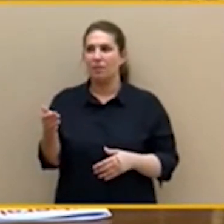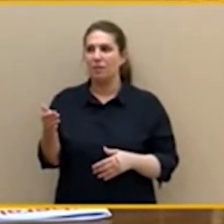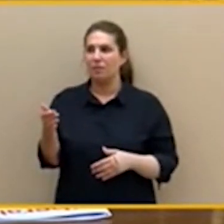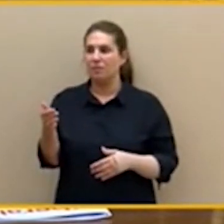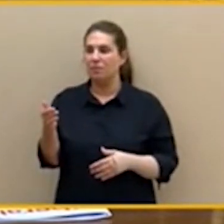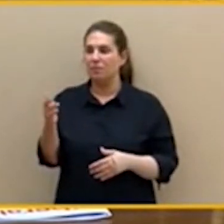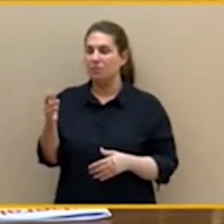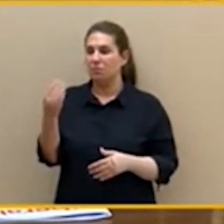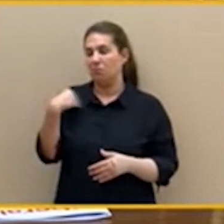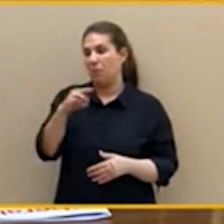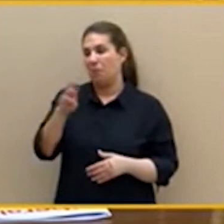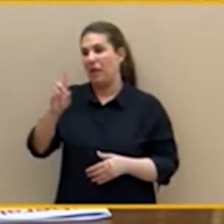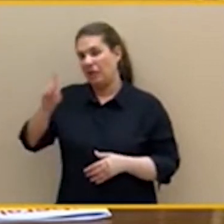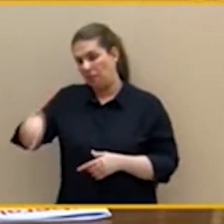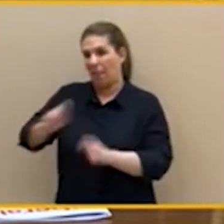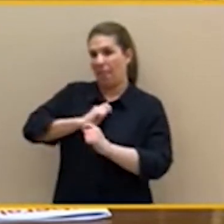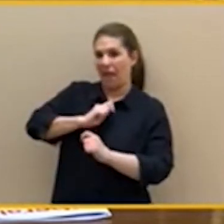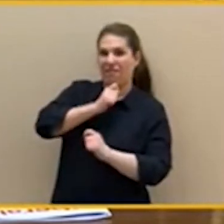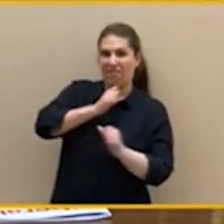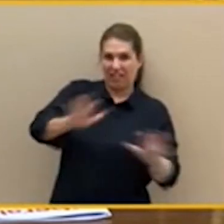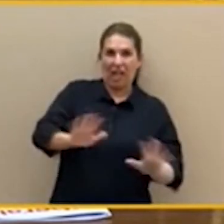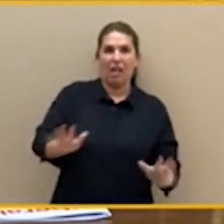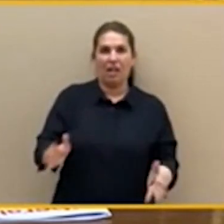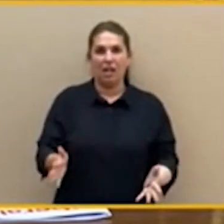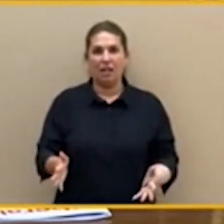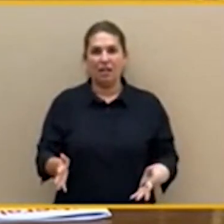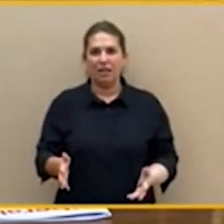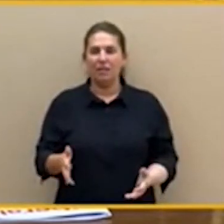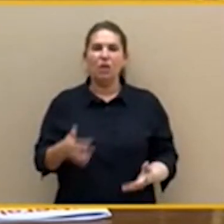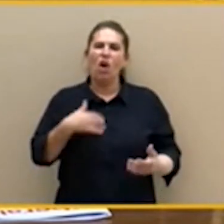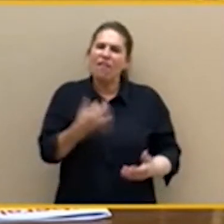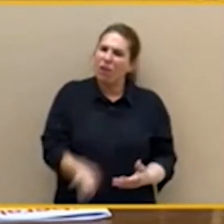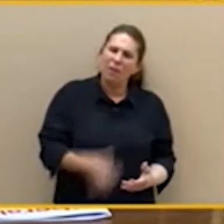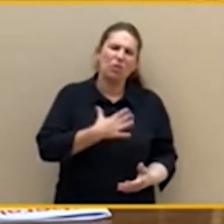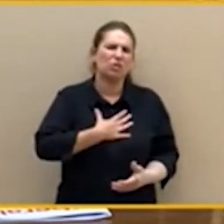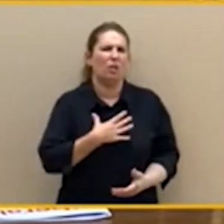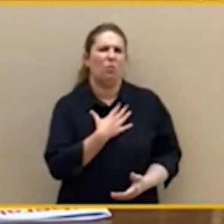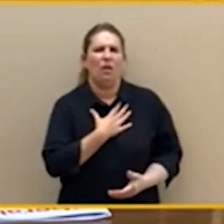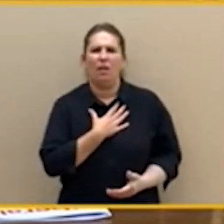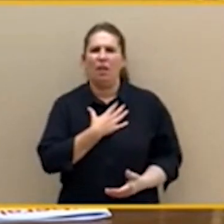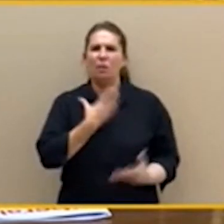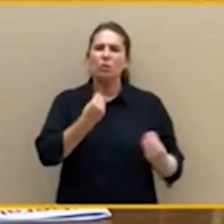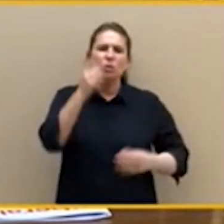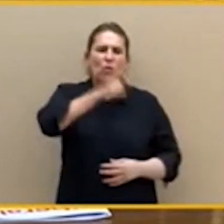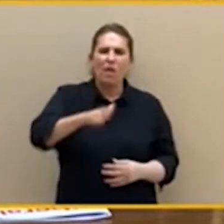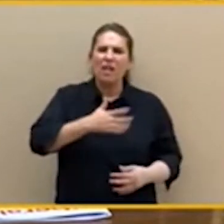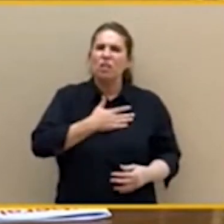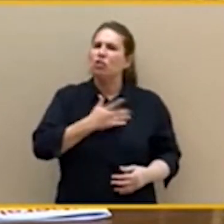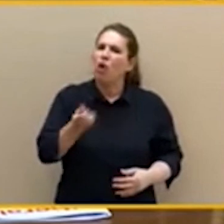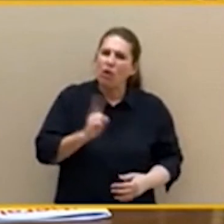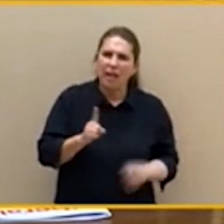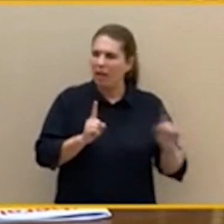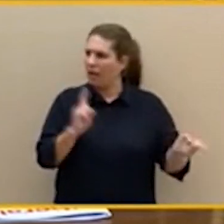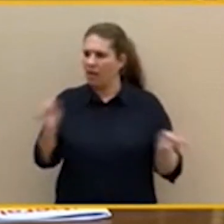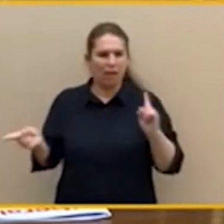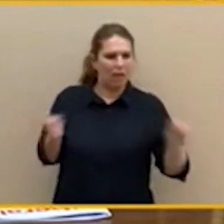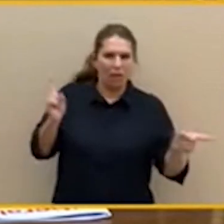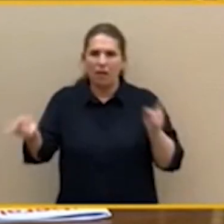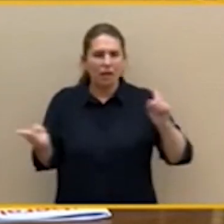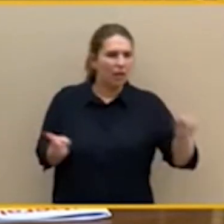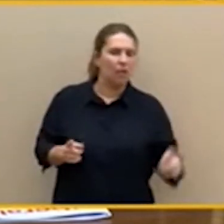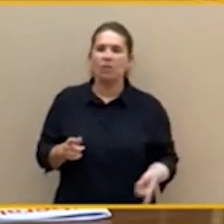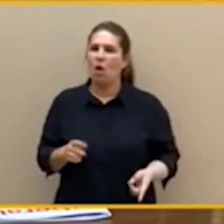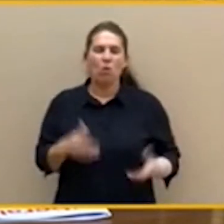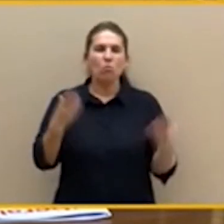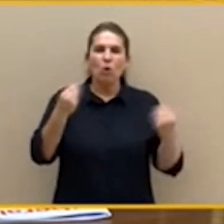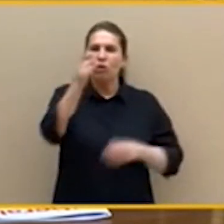Es que hay muchos ciudadanos que no quieren cambiar a Sánchez por Rajoy otra vez. Es que hay muchos ciudadanos que saben que el cuponazo vasco se lo da el PP y